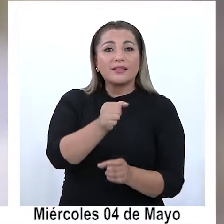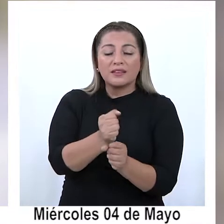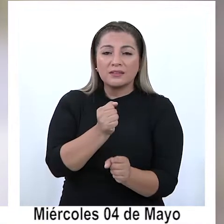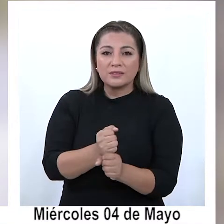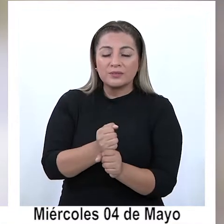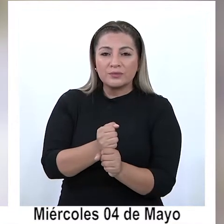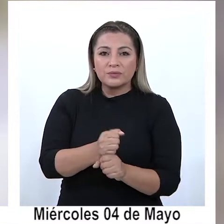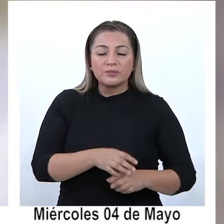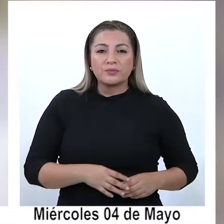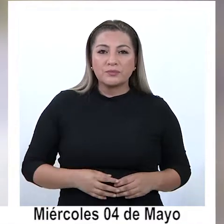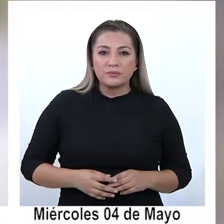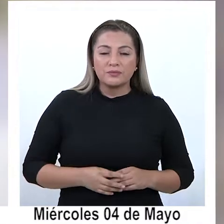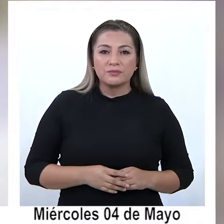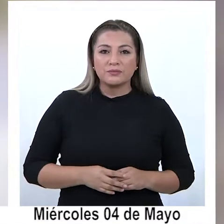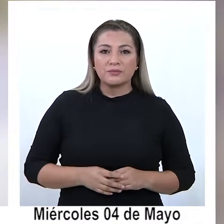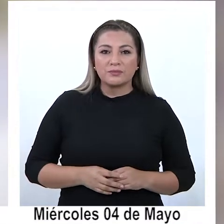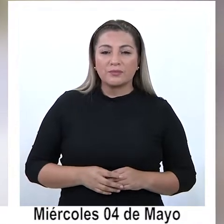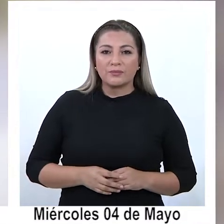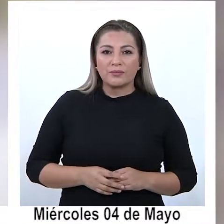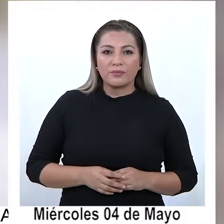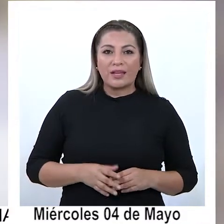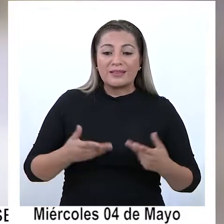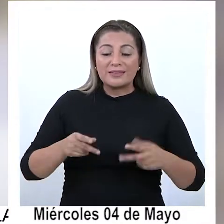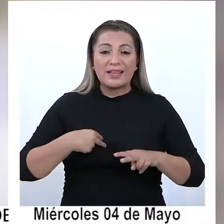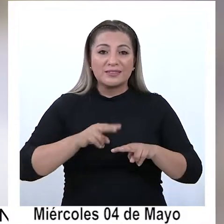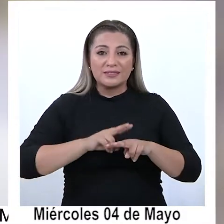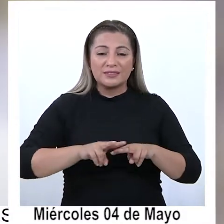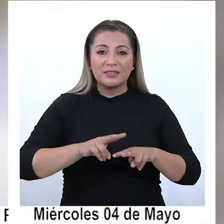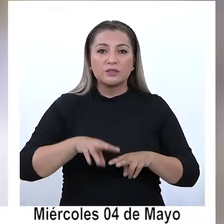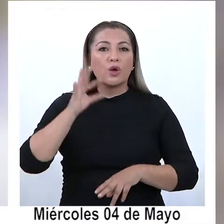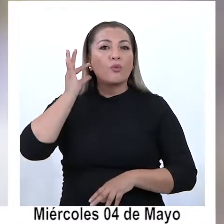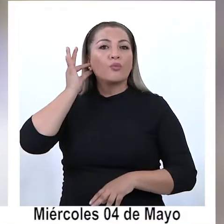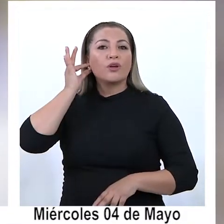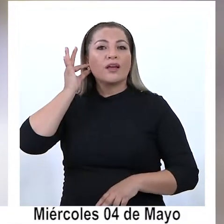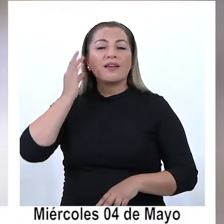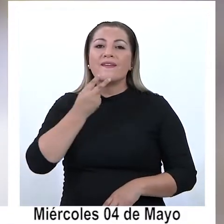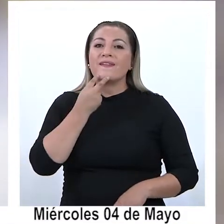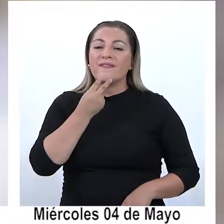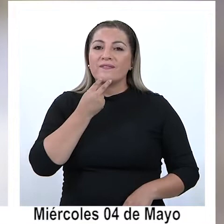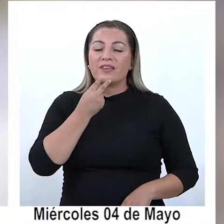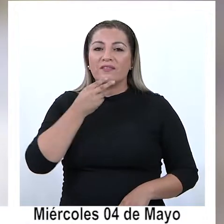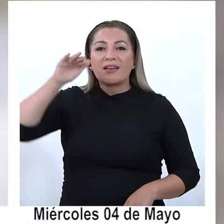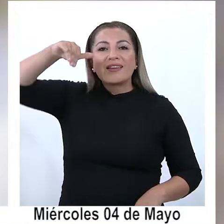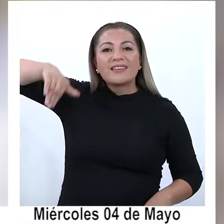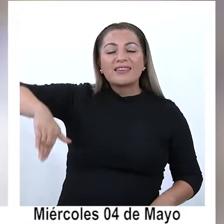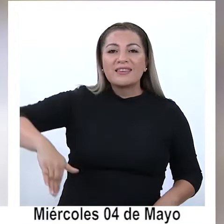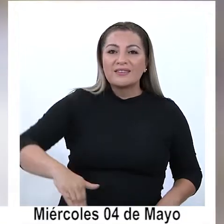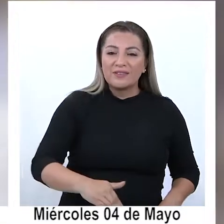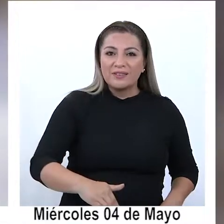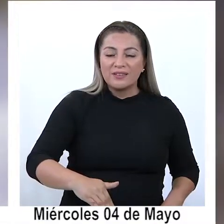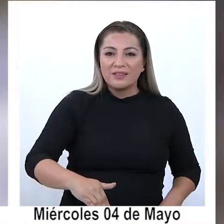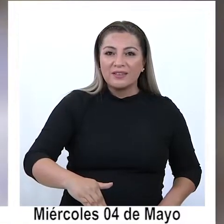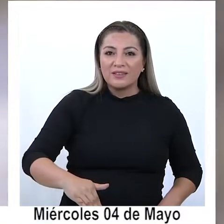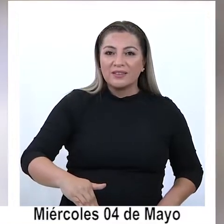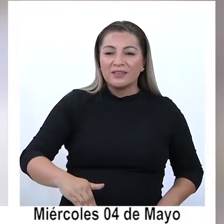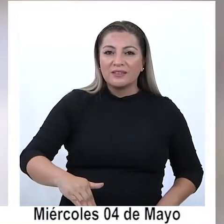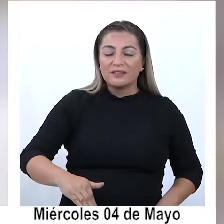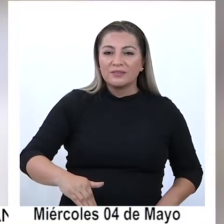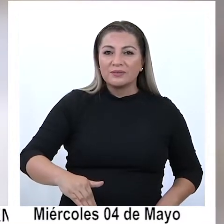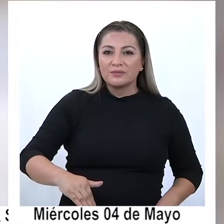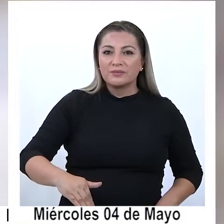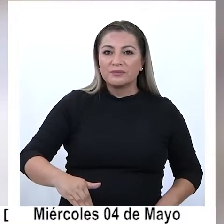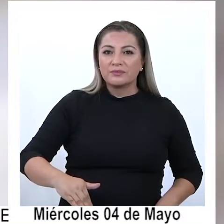que ha sido realizado con mujeres del territorio, de la